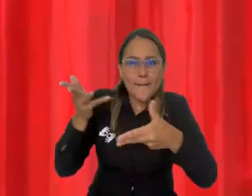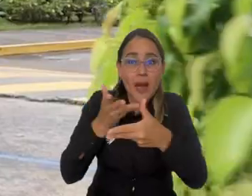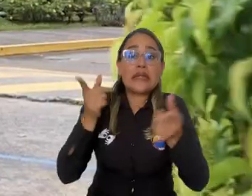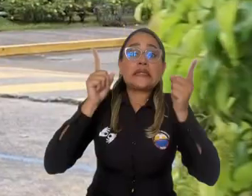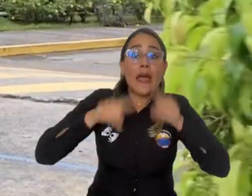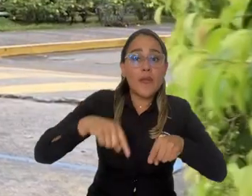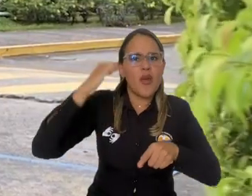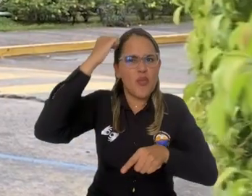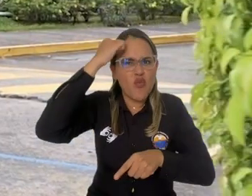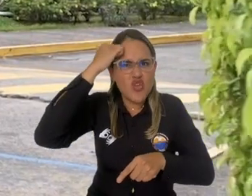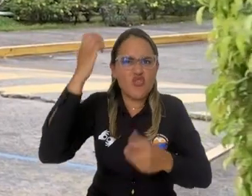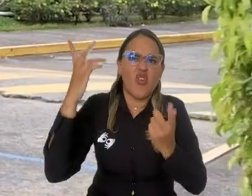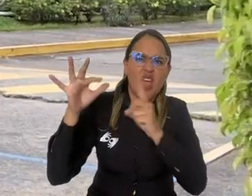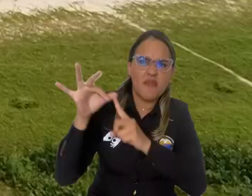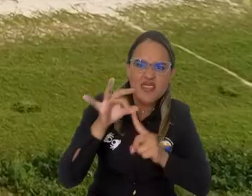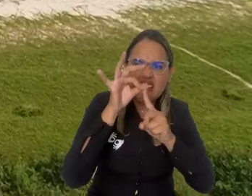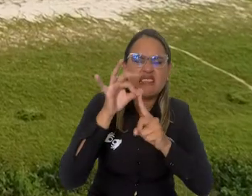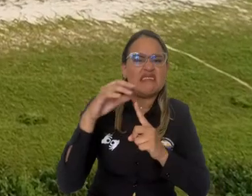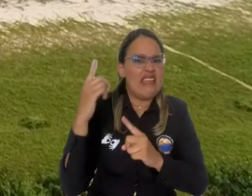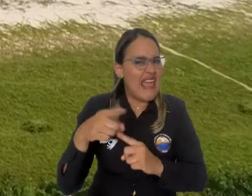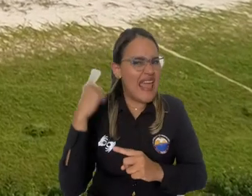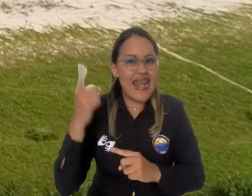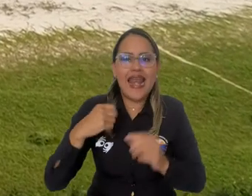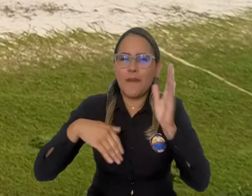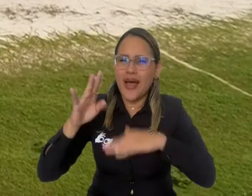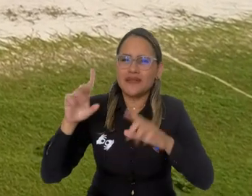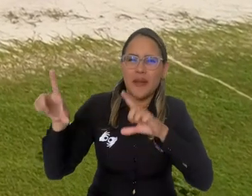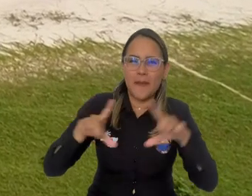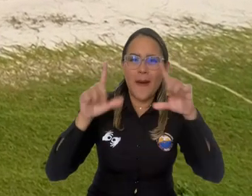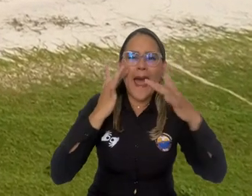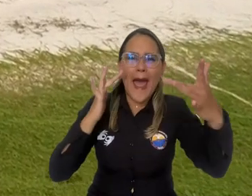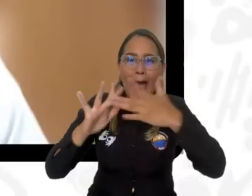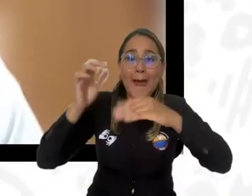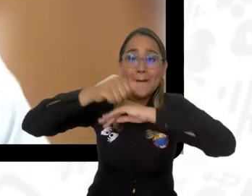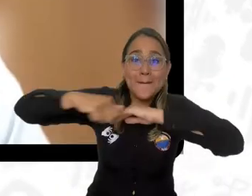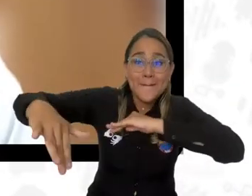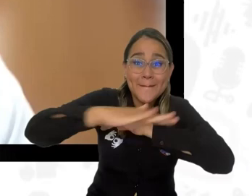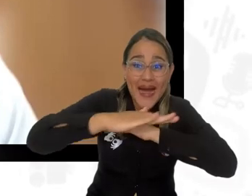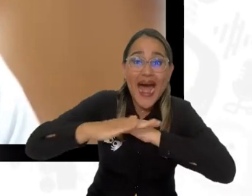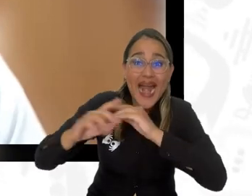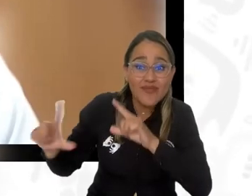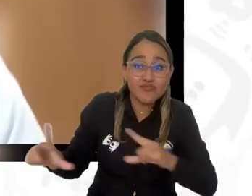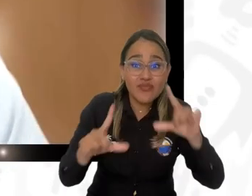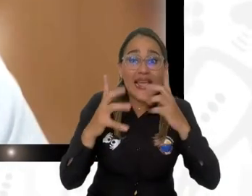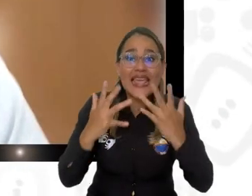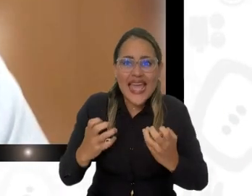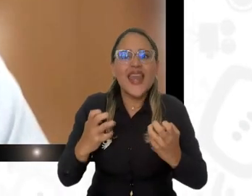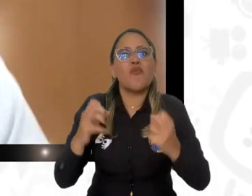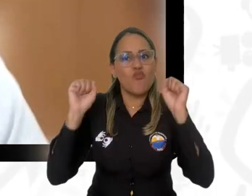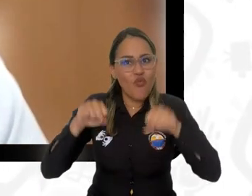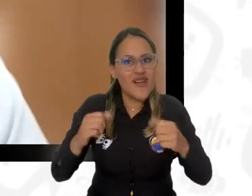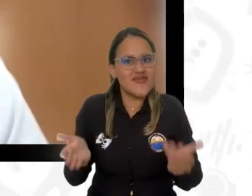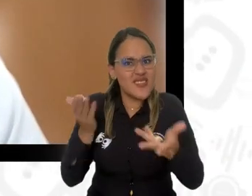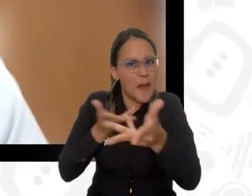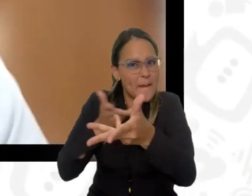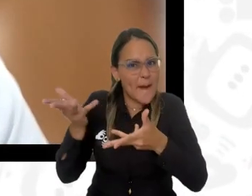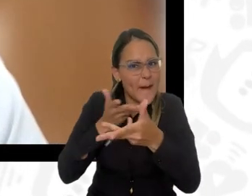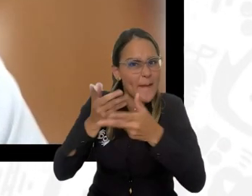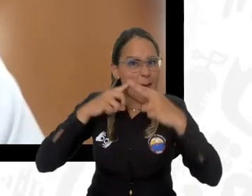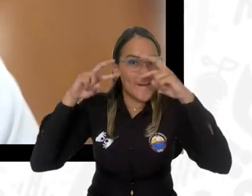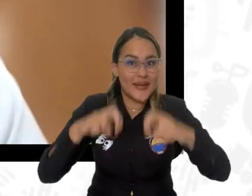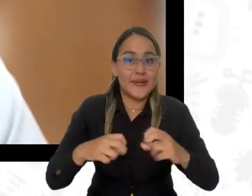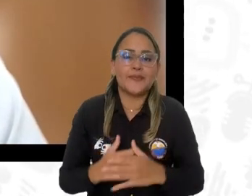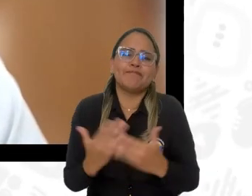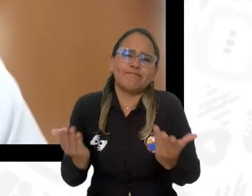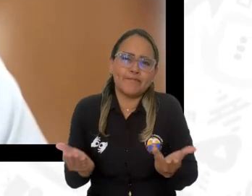profesores y el fortalecimiento de la oferta posgradual en torno al mar. Trabajar colaborativamente en programas como la